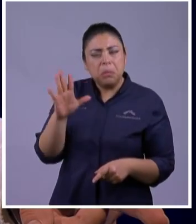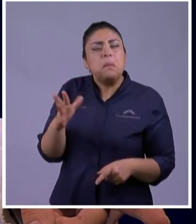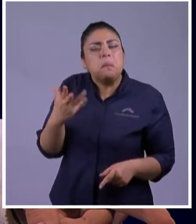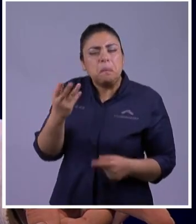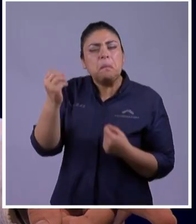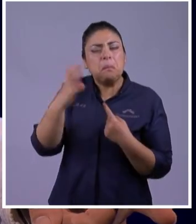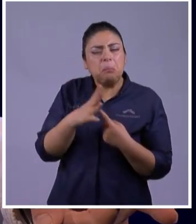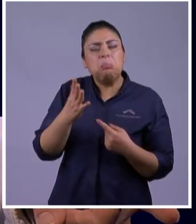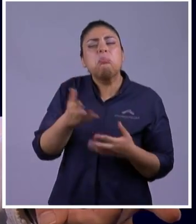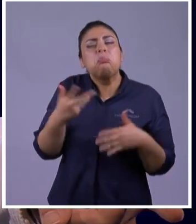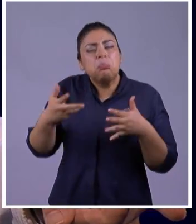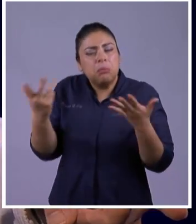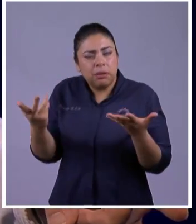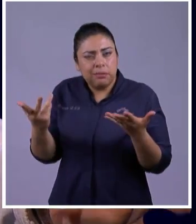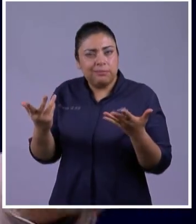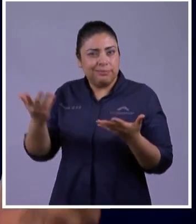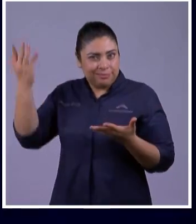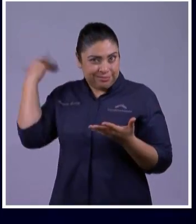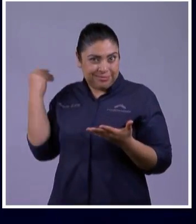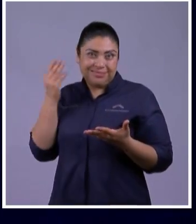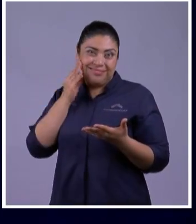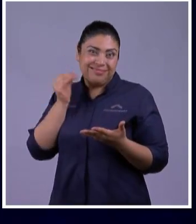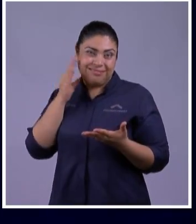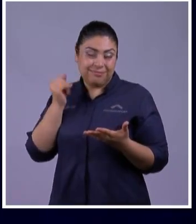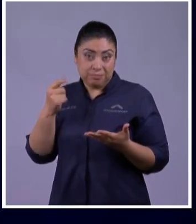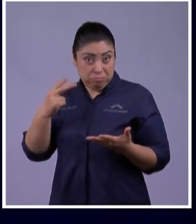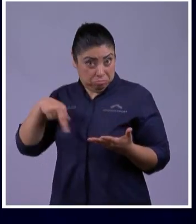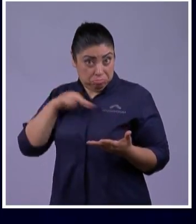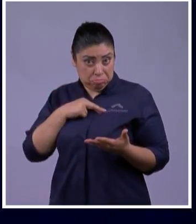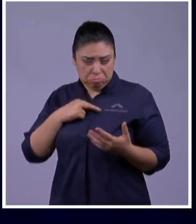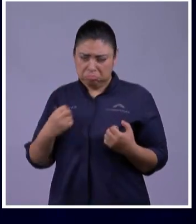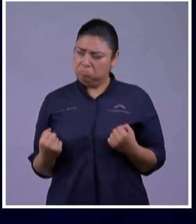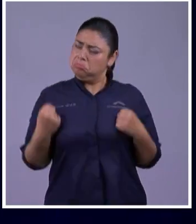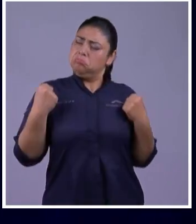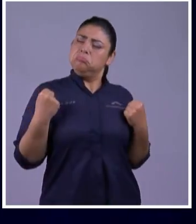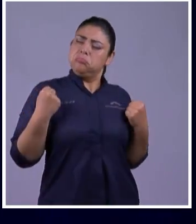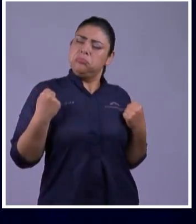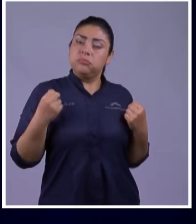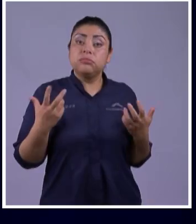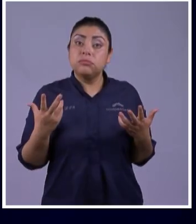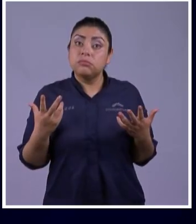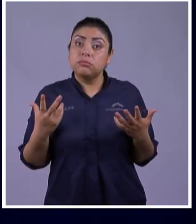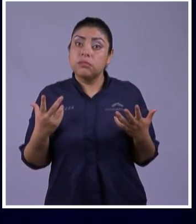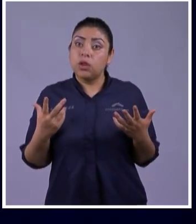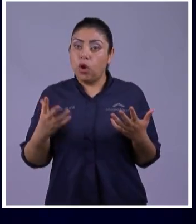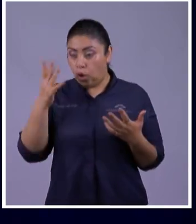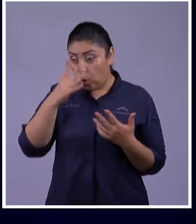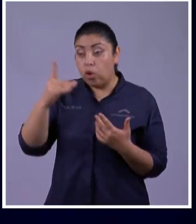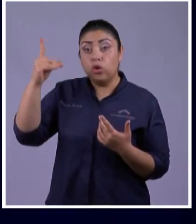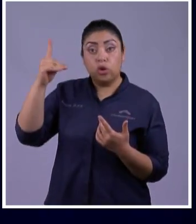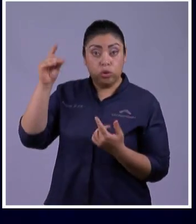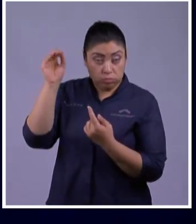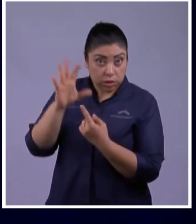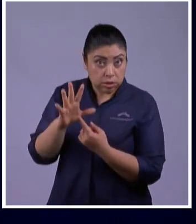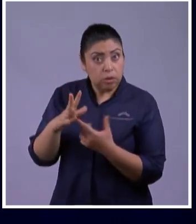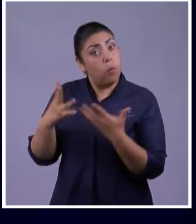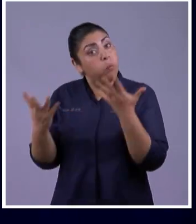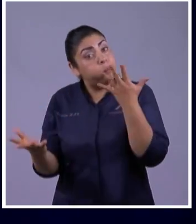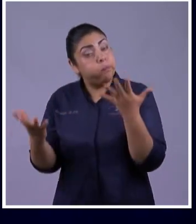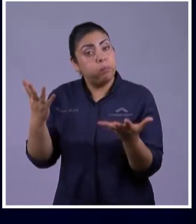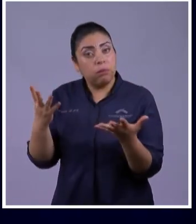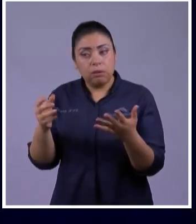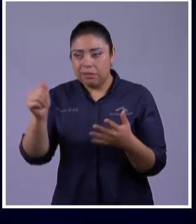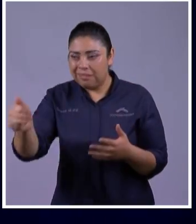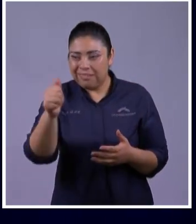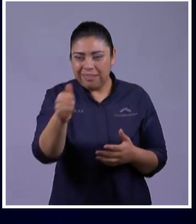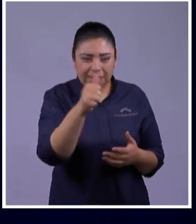Trabajo Fue Nuestra Propia Fuerza O Fue Dios Conteste Familia Fue Dios Y Entonces